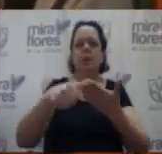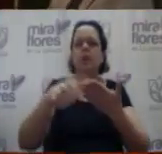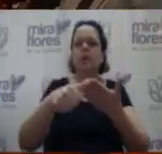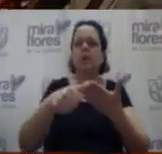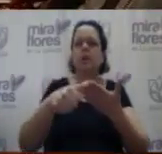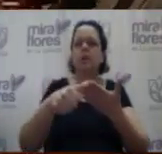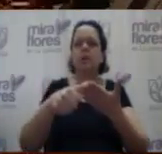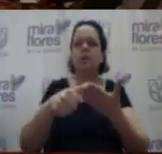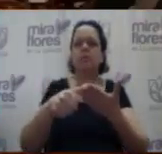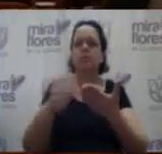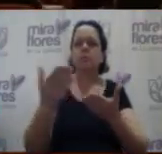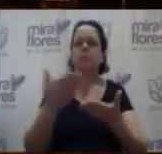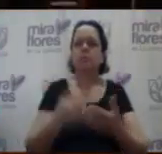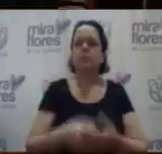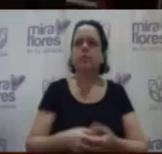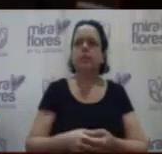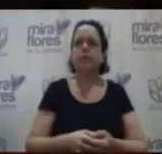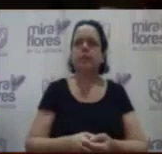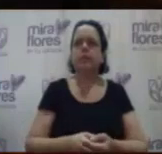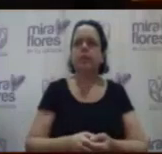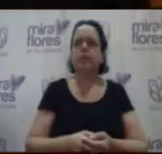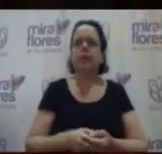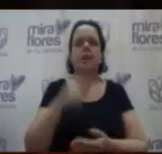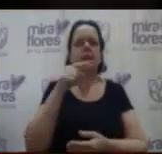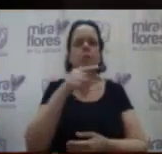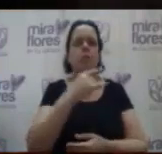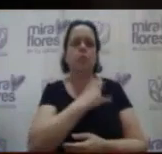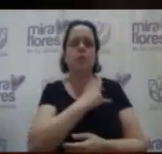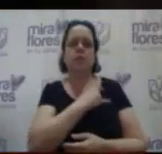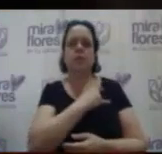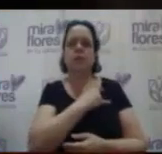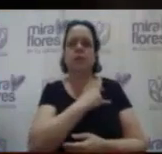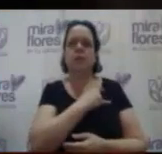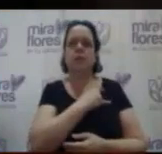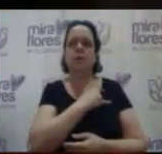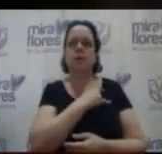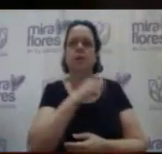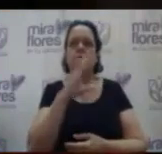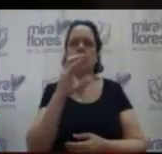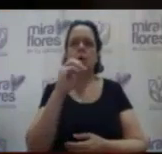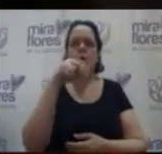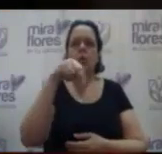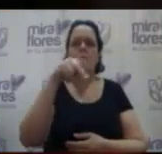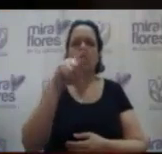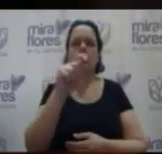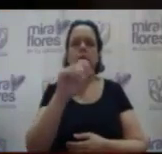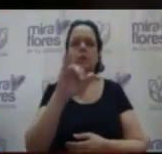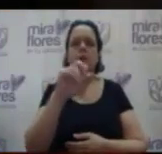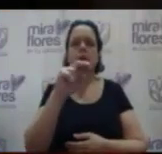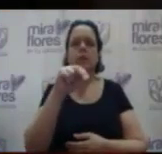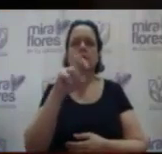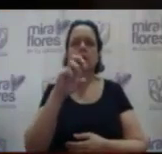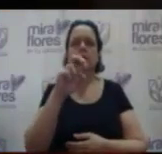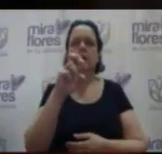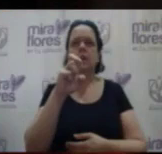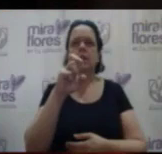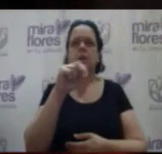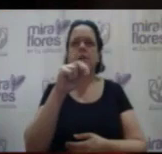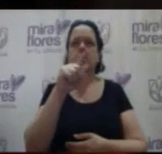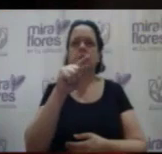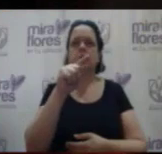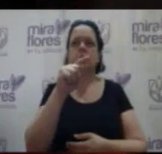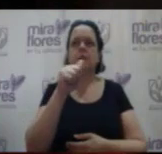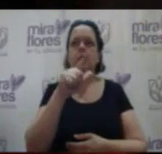de, justamente, de la Universidad Continental, donde manifiestan que